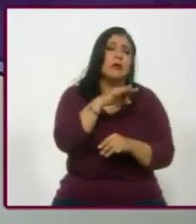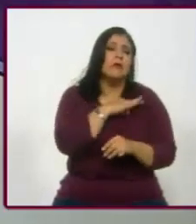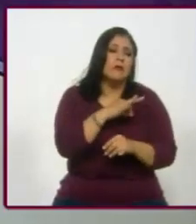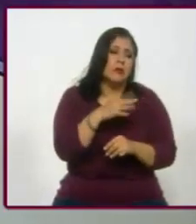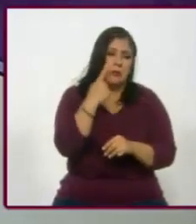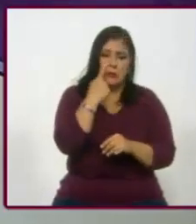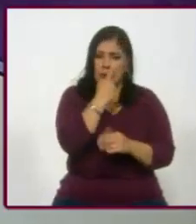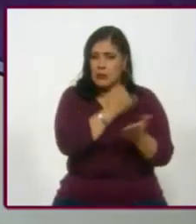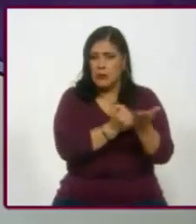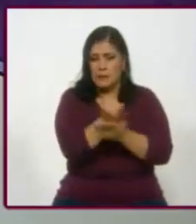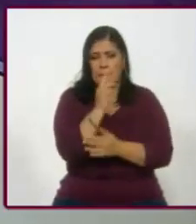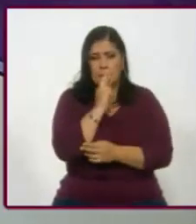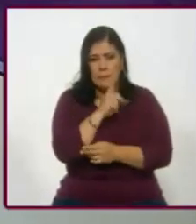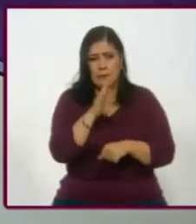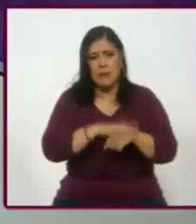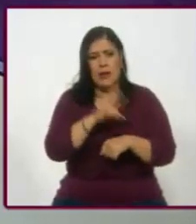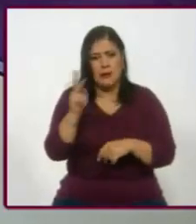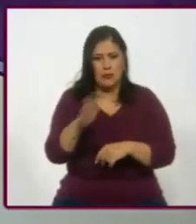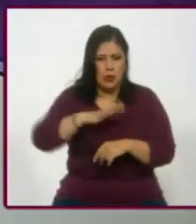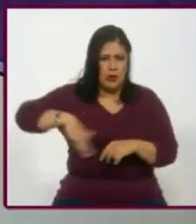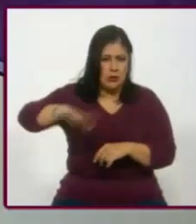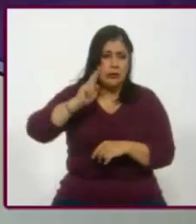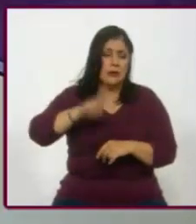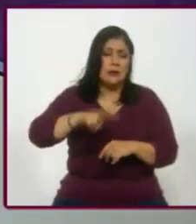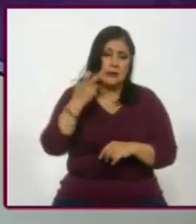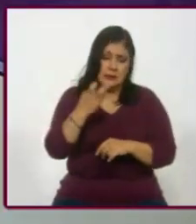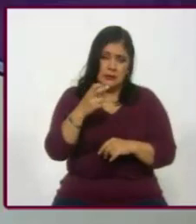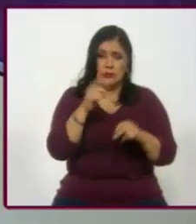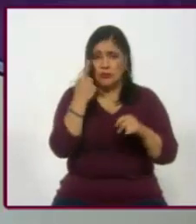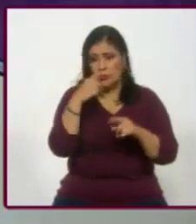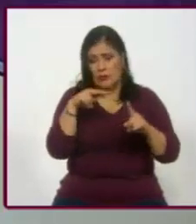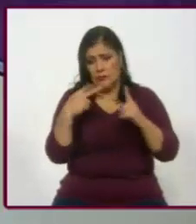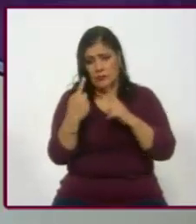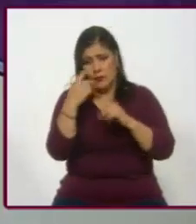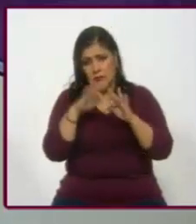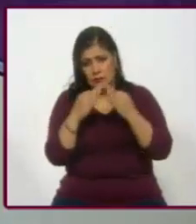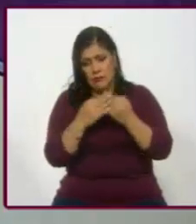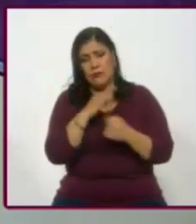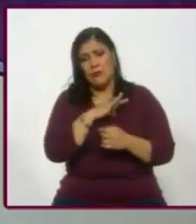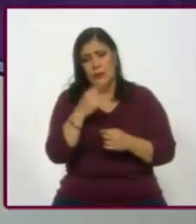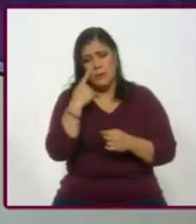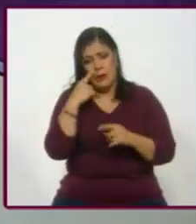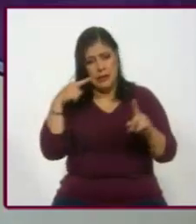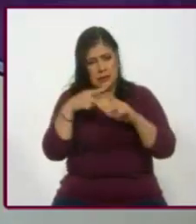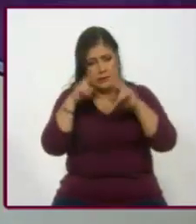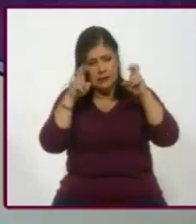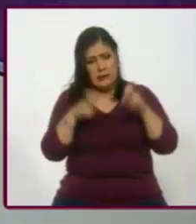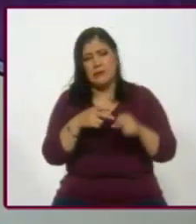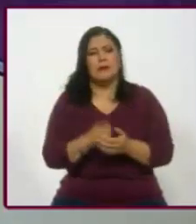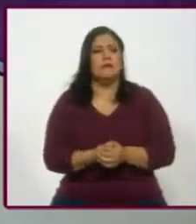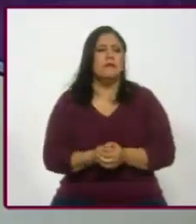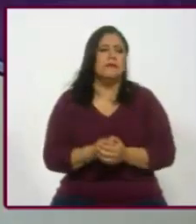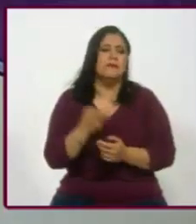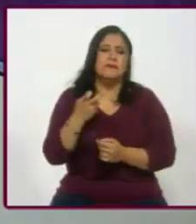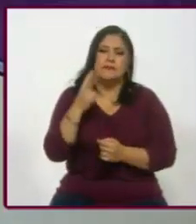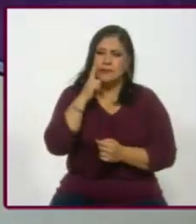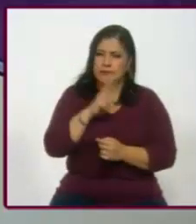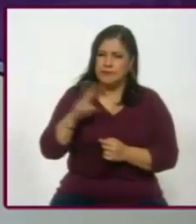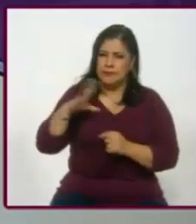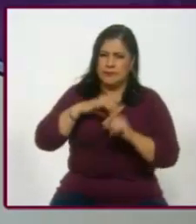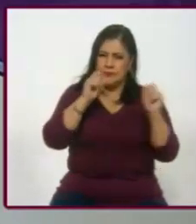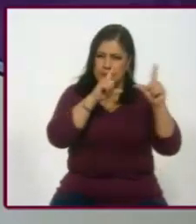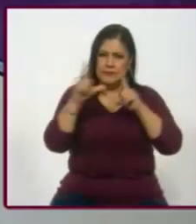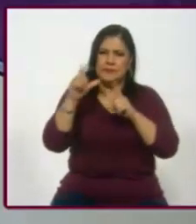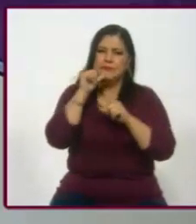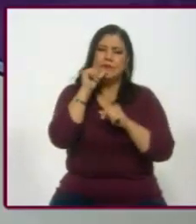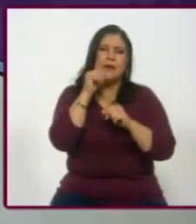tomar mejores decisiones públicas. Esta puede ser una forma de ver el tema. Sobre esta no tenemos seguimiento, porque estas posiciones no